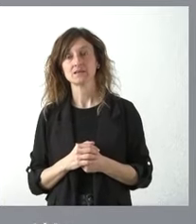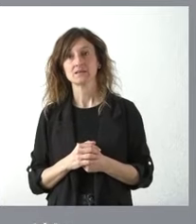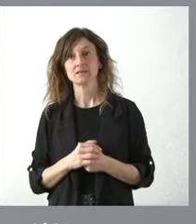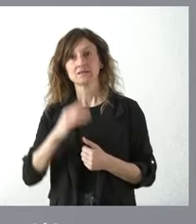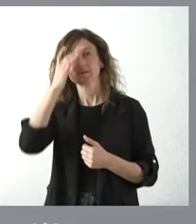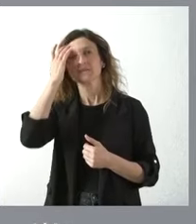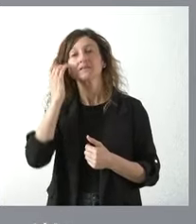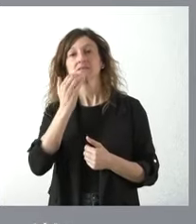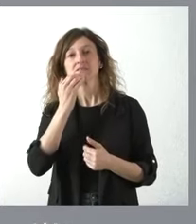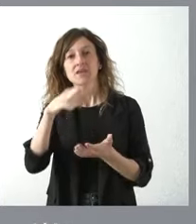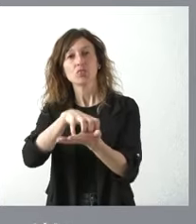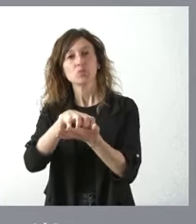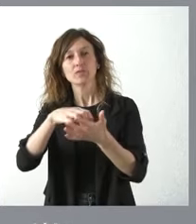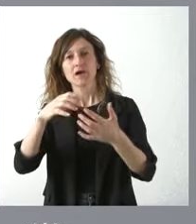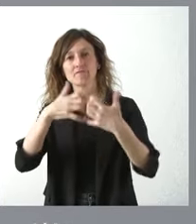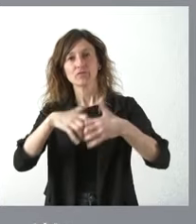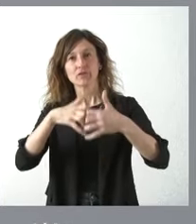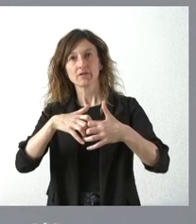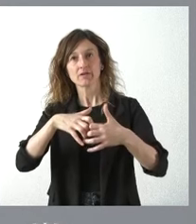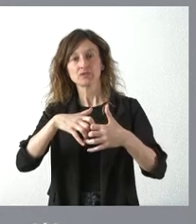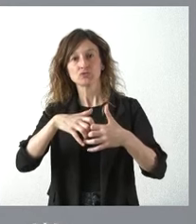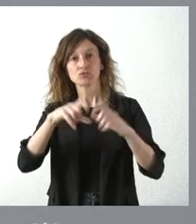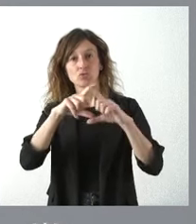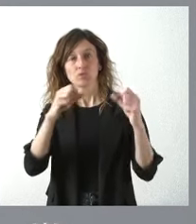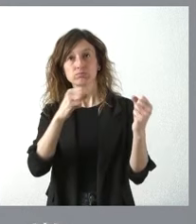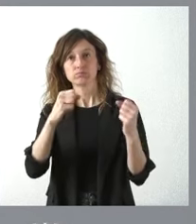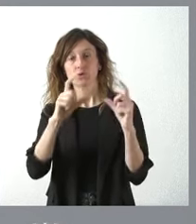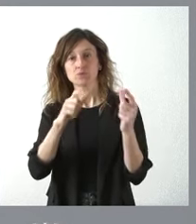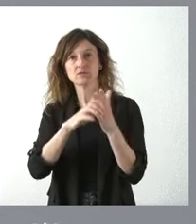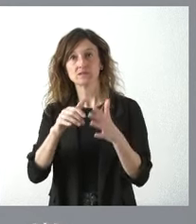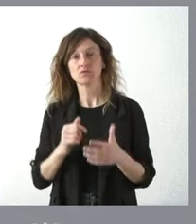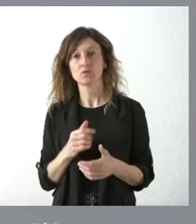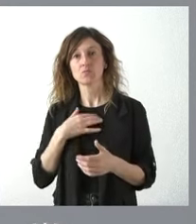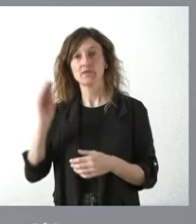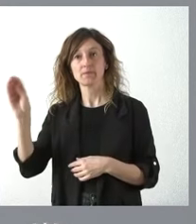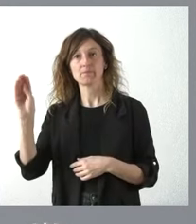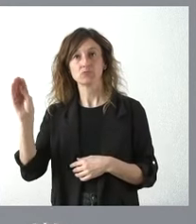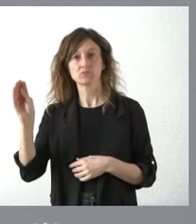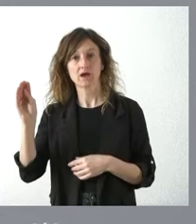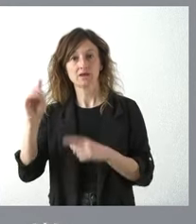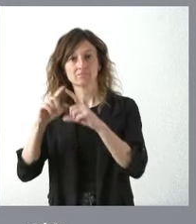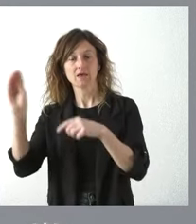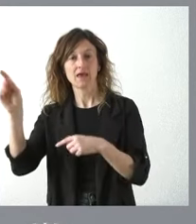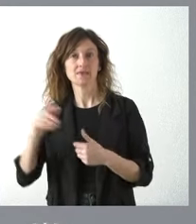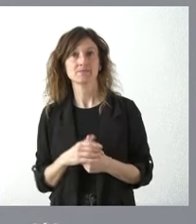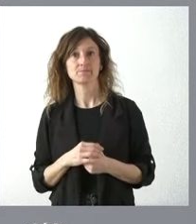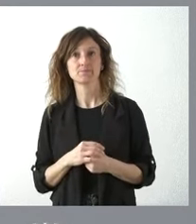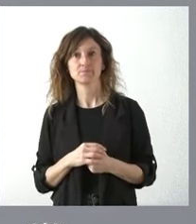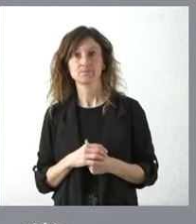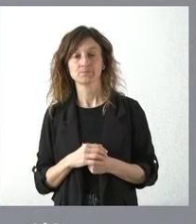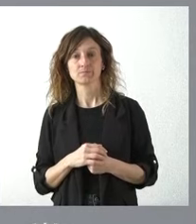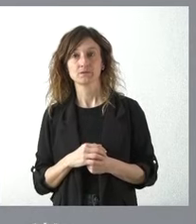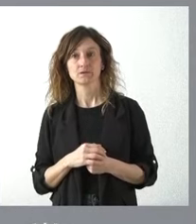sobre el funcionamiento de la institución que no es de la Junta de Castilla y León pues tiene su cauce para formular estas preguntas yo le